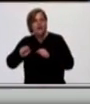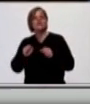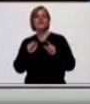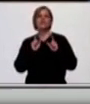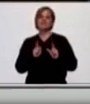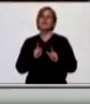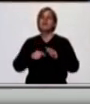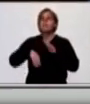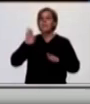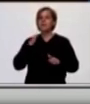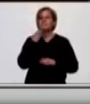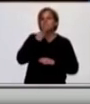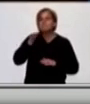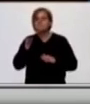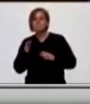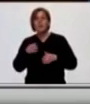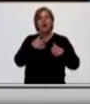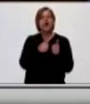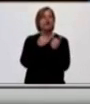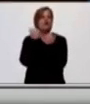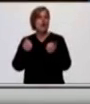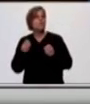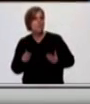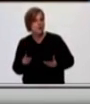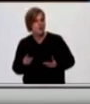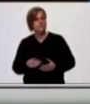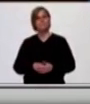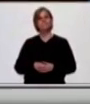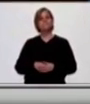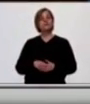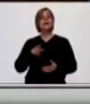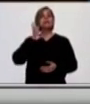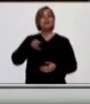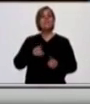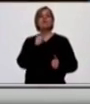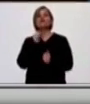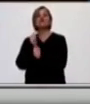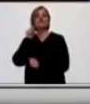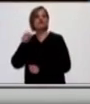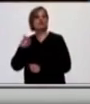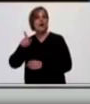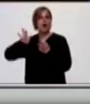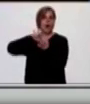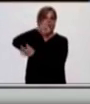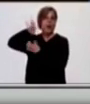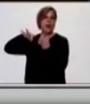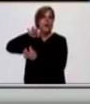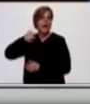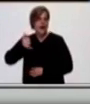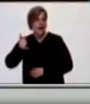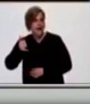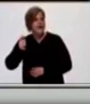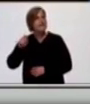también tenemos mayor cantidad de testeos. ¿Y esto por qué? Saben que en el departamento Rosario tenemos circulación comunitaria.